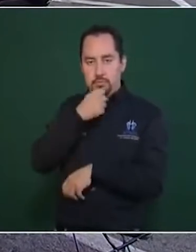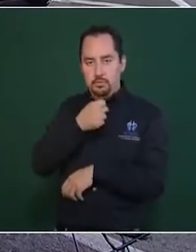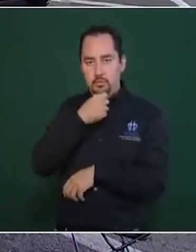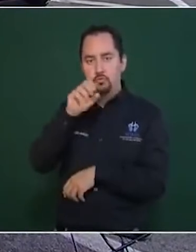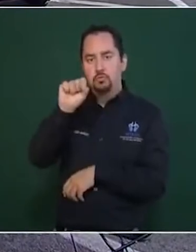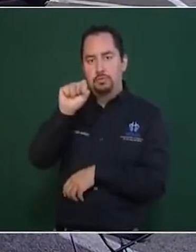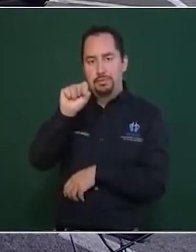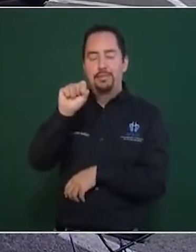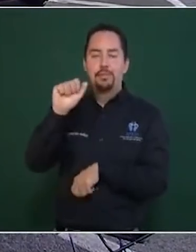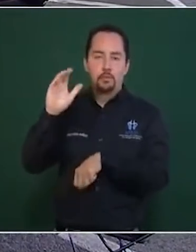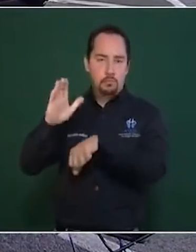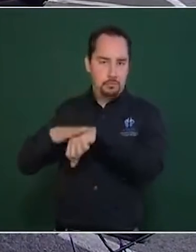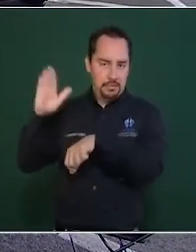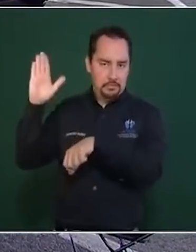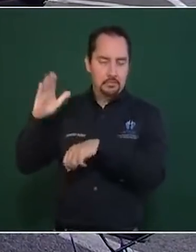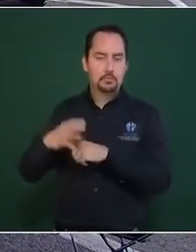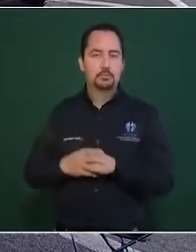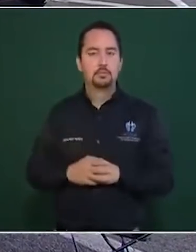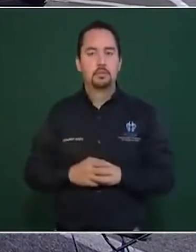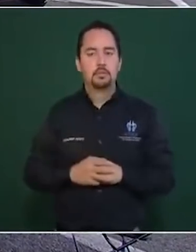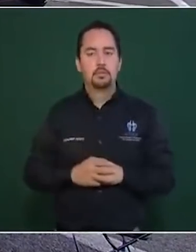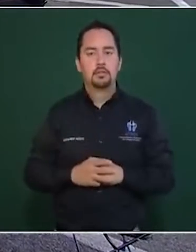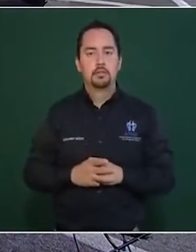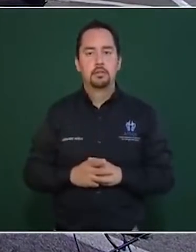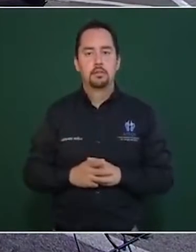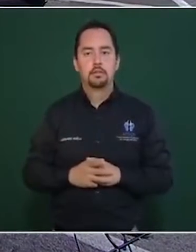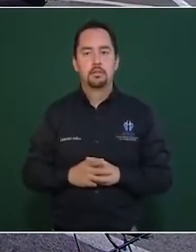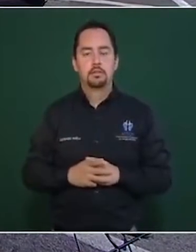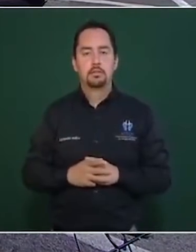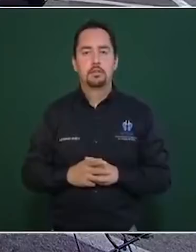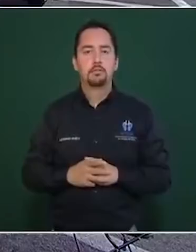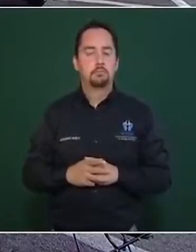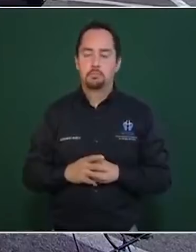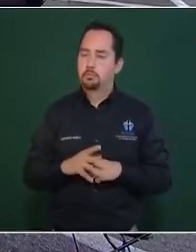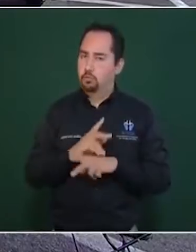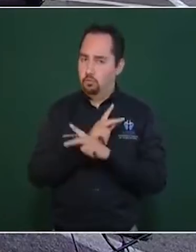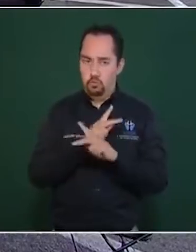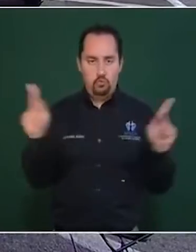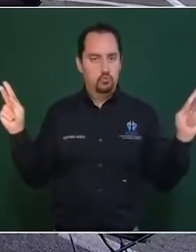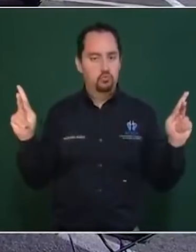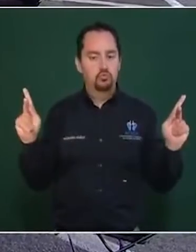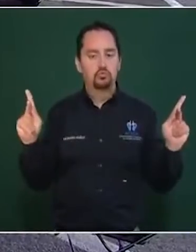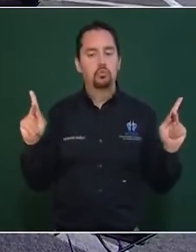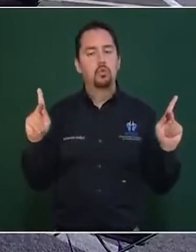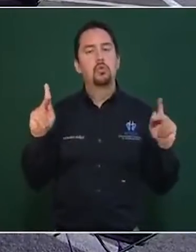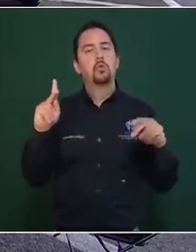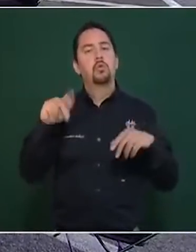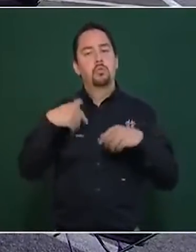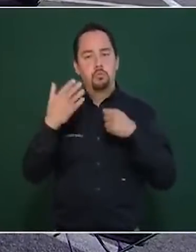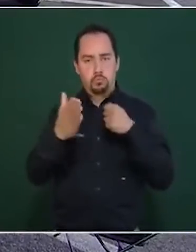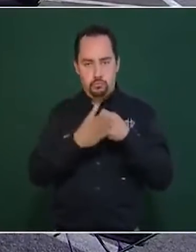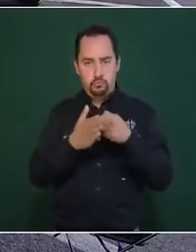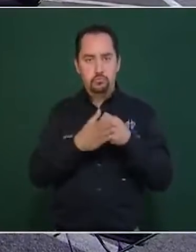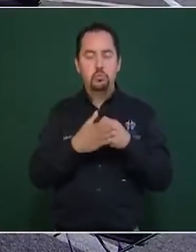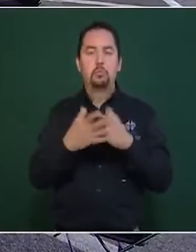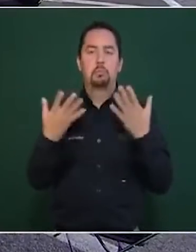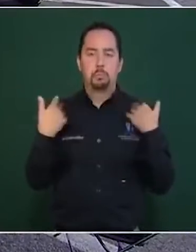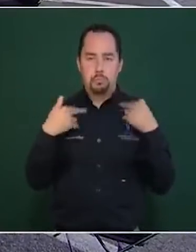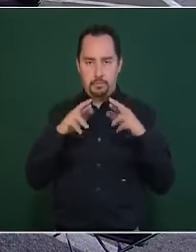60 hacia adelante y va a ser universal y luego vamos con maestros,